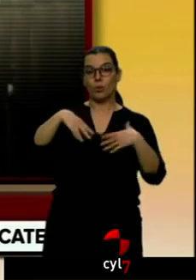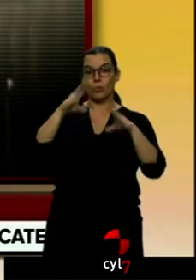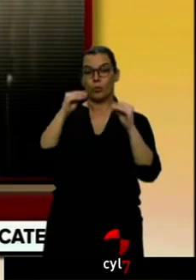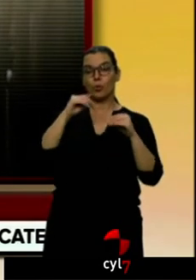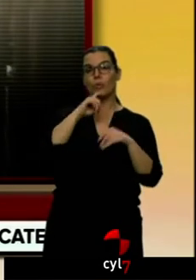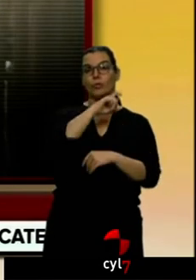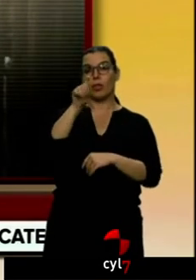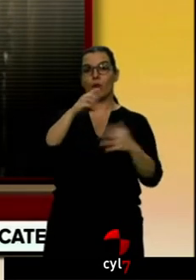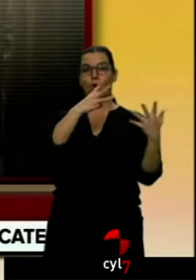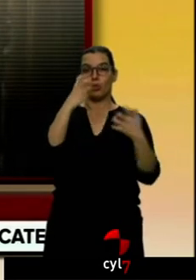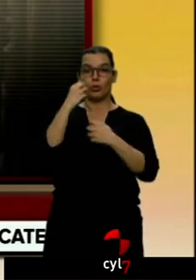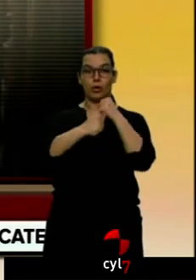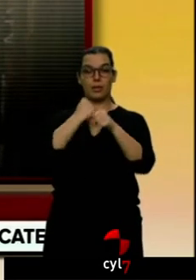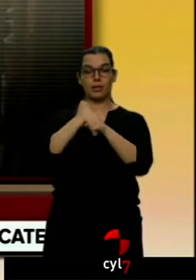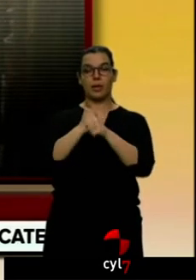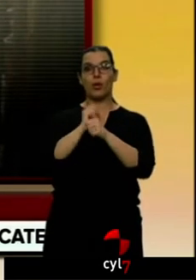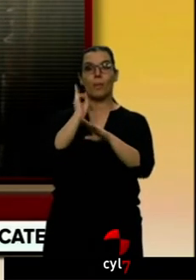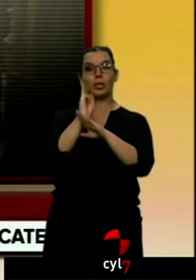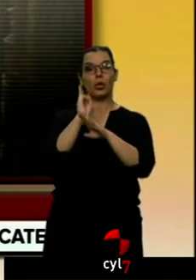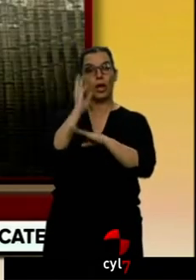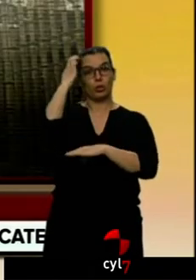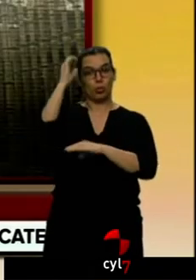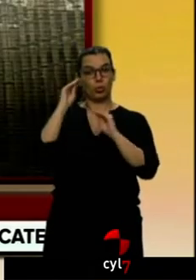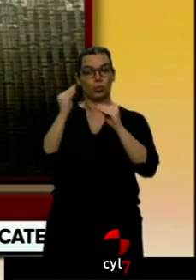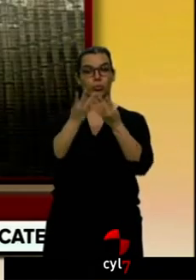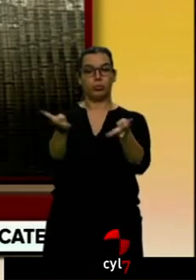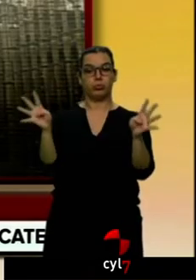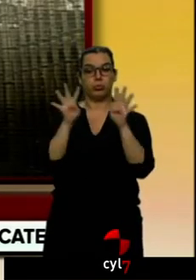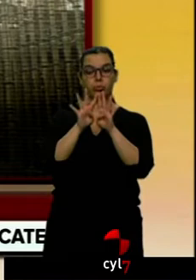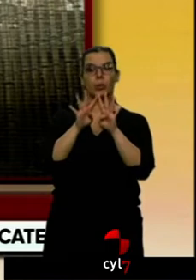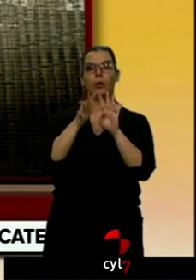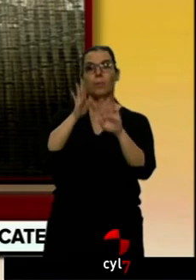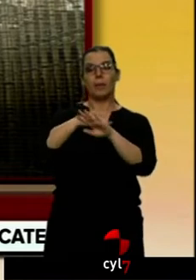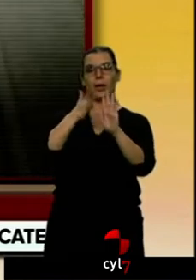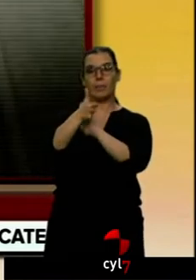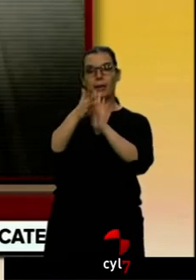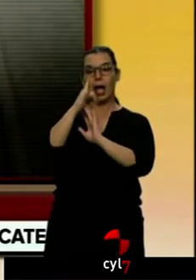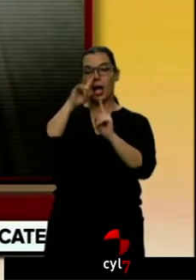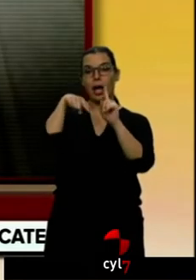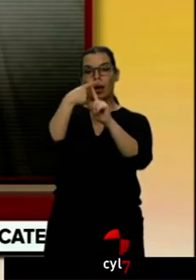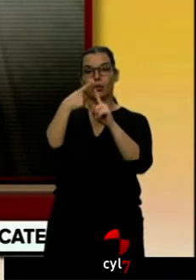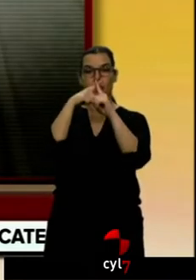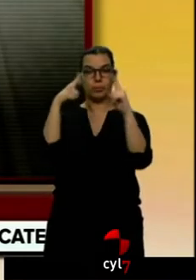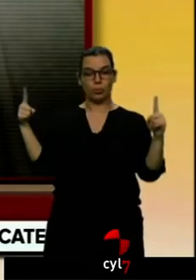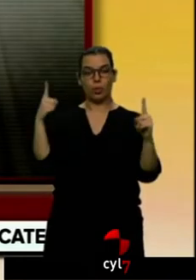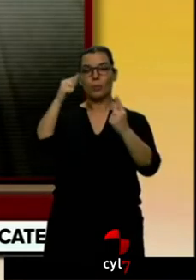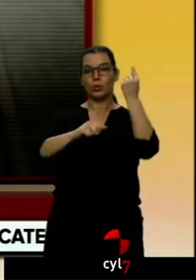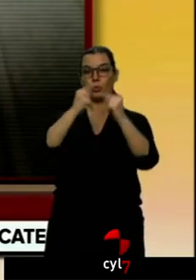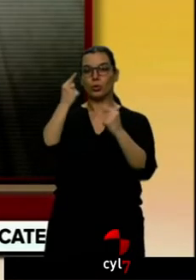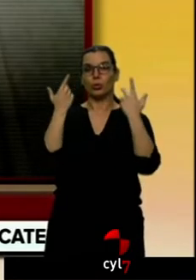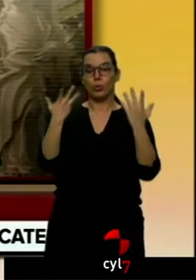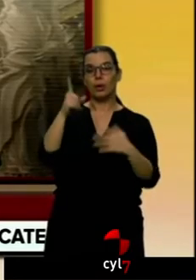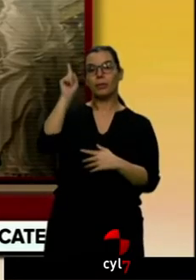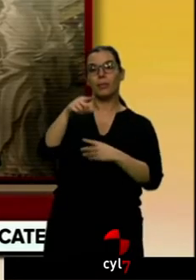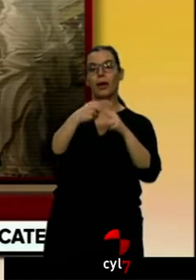Centenario reúne a su patronato para dar a conocer cuál será el presupuesto para este próximo año y qué actividades se van a realizar este